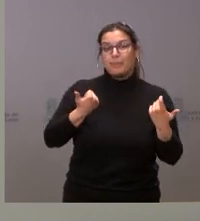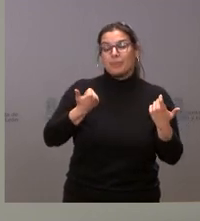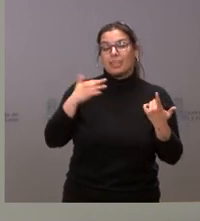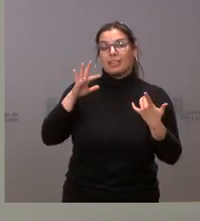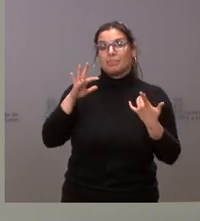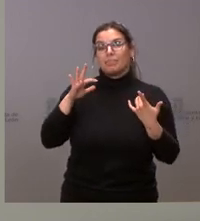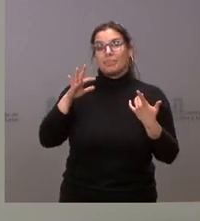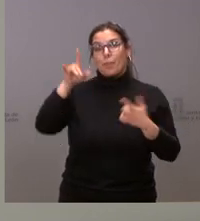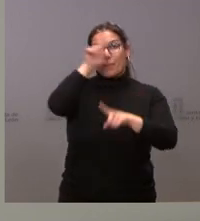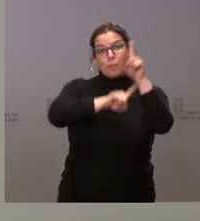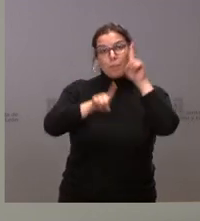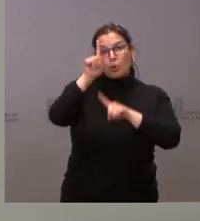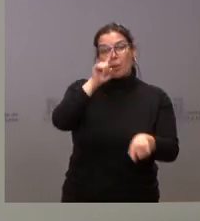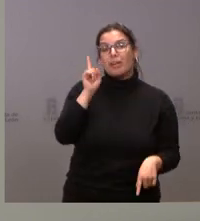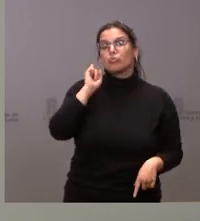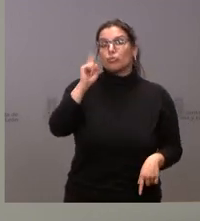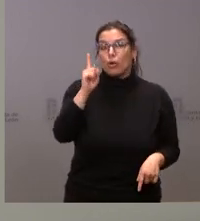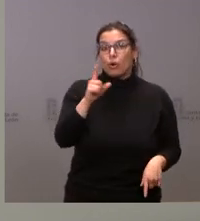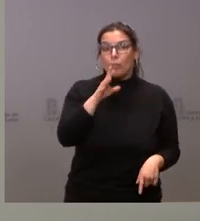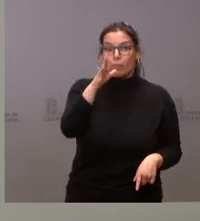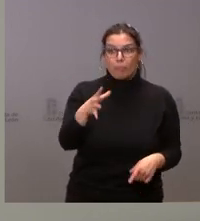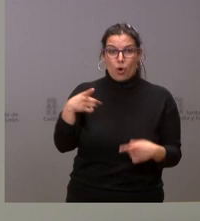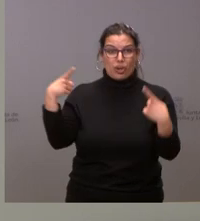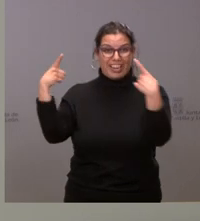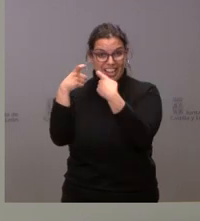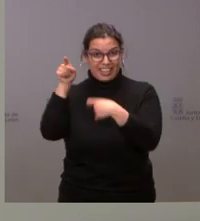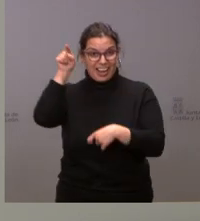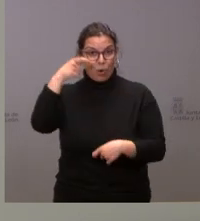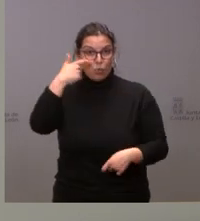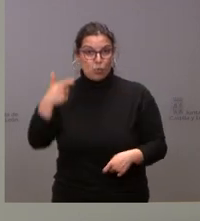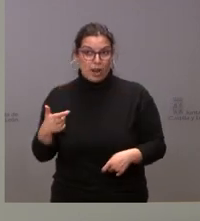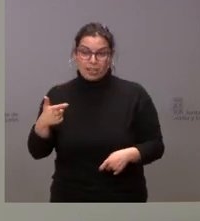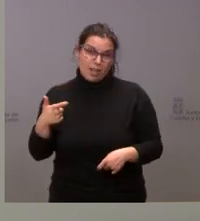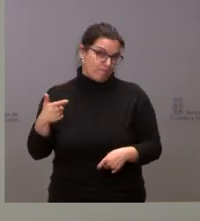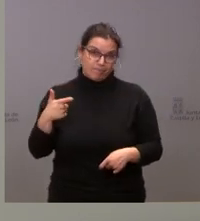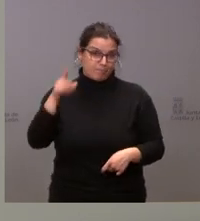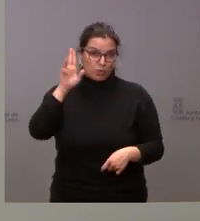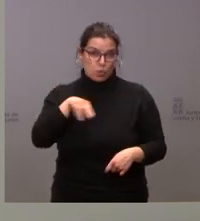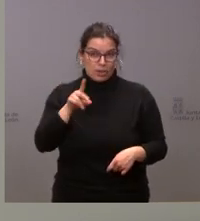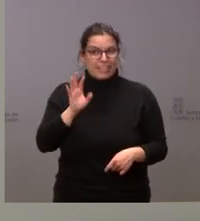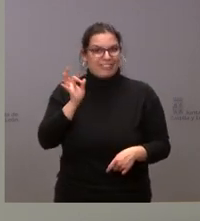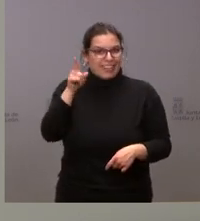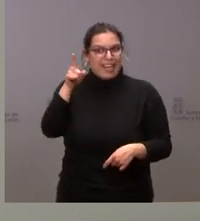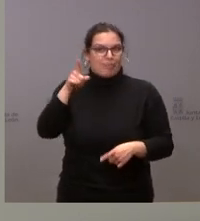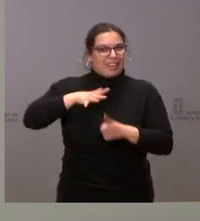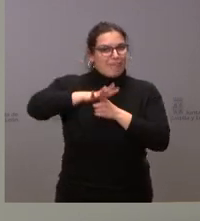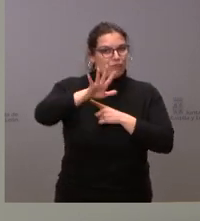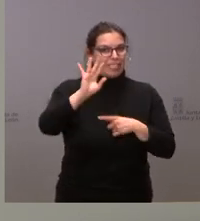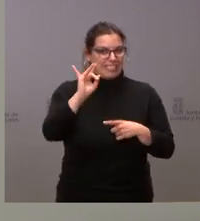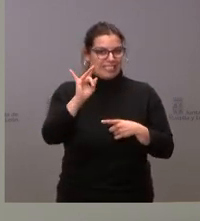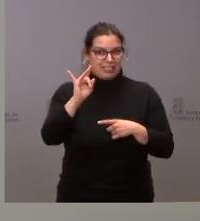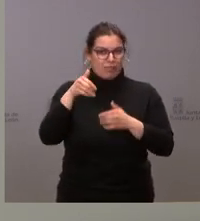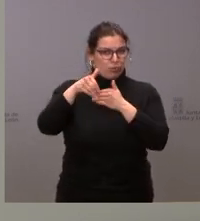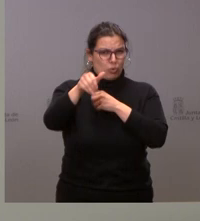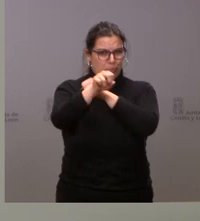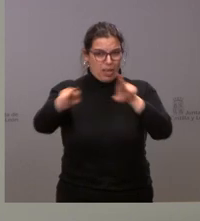este problema exclusivamente al conflicto en Ucrania, que aunque pueda tener relación en el presente y más todavía en el